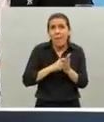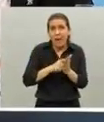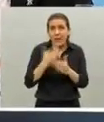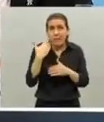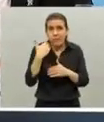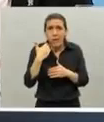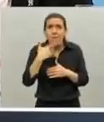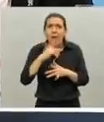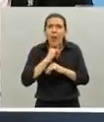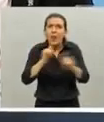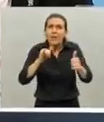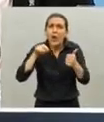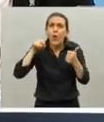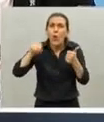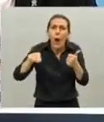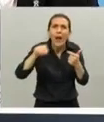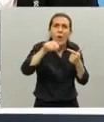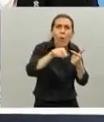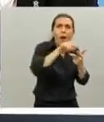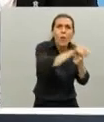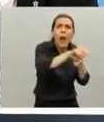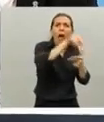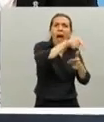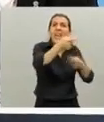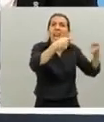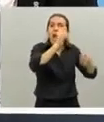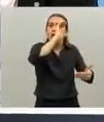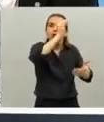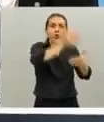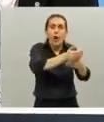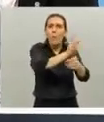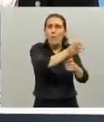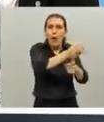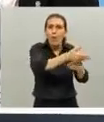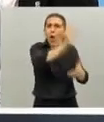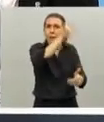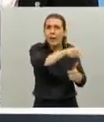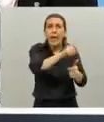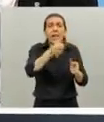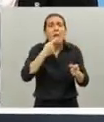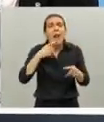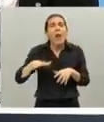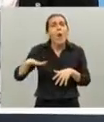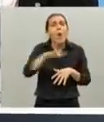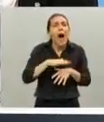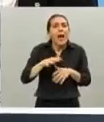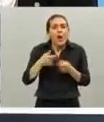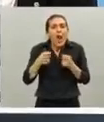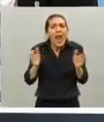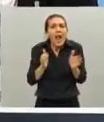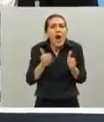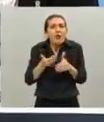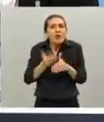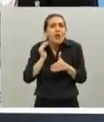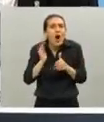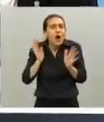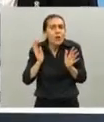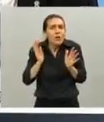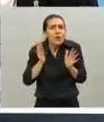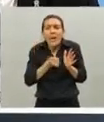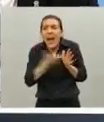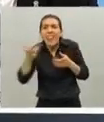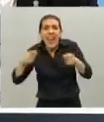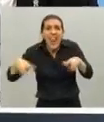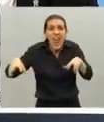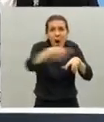los lugares donde se restringe el comercio y se va a mantener el comercio barrial que en términos de cantidad de comercios son la